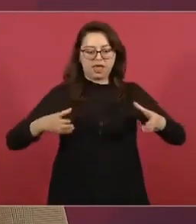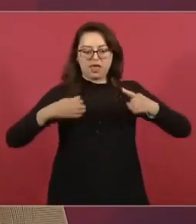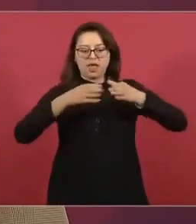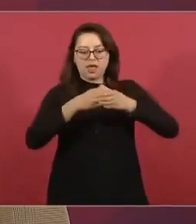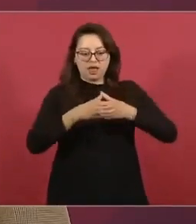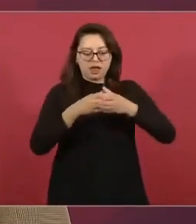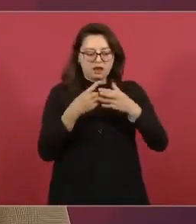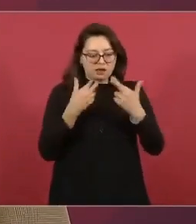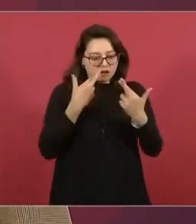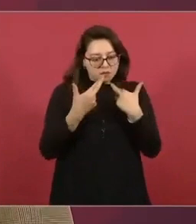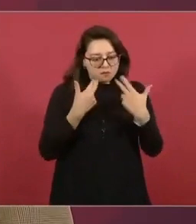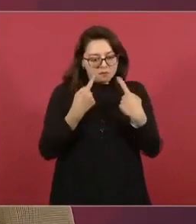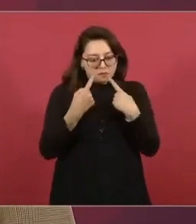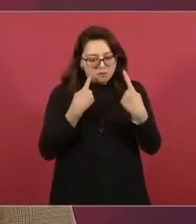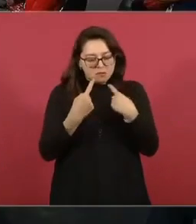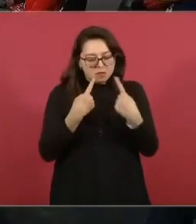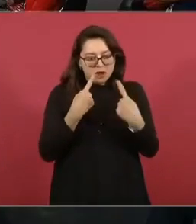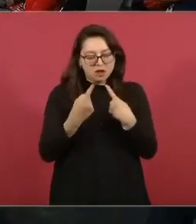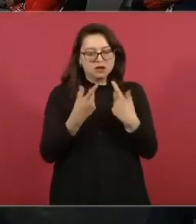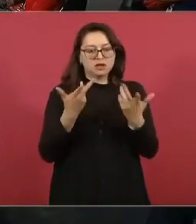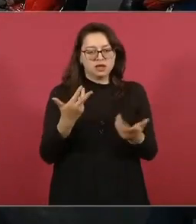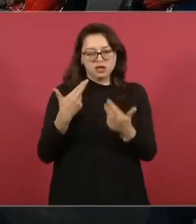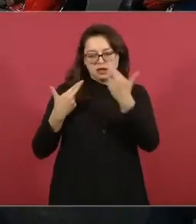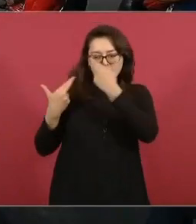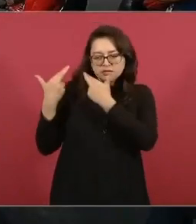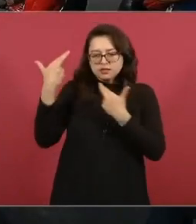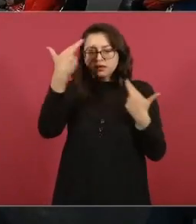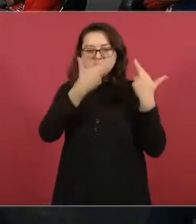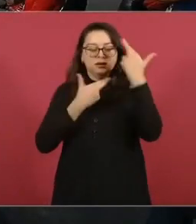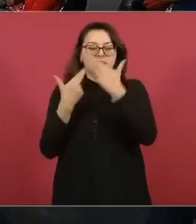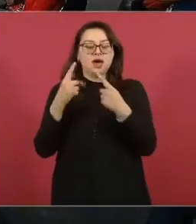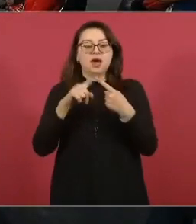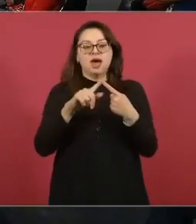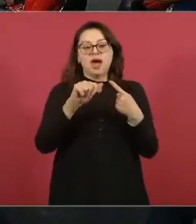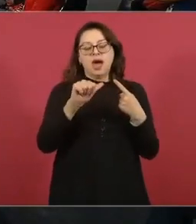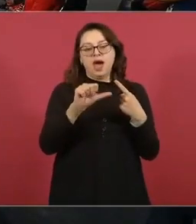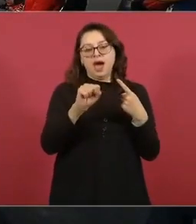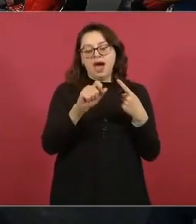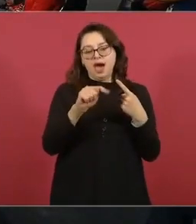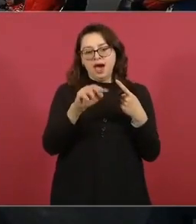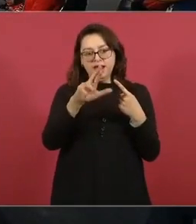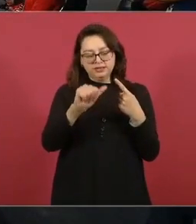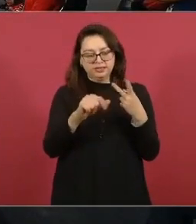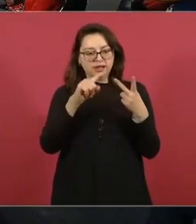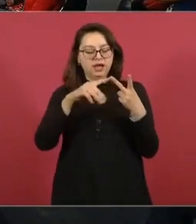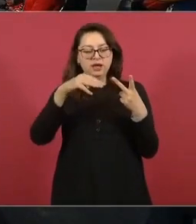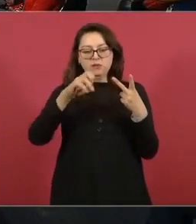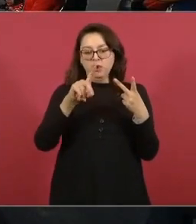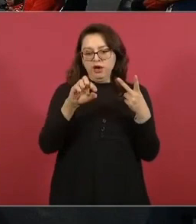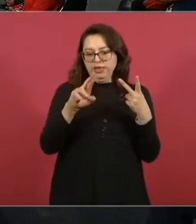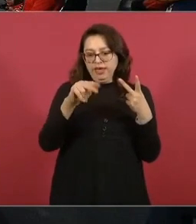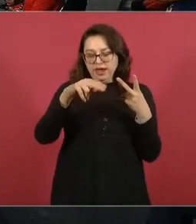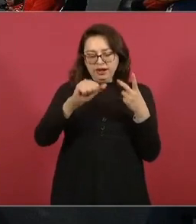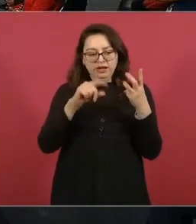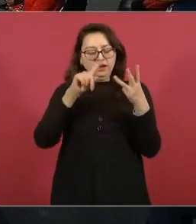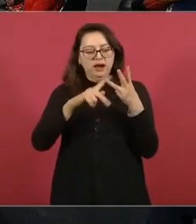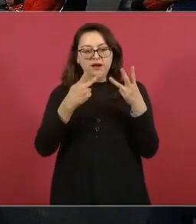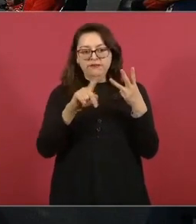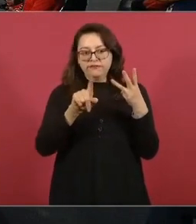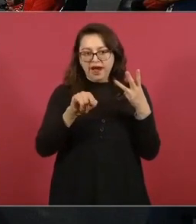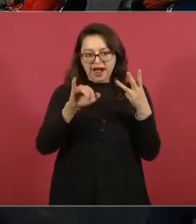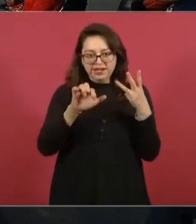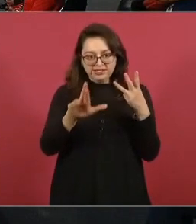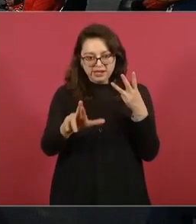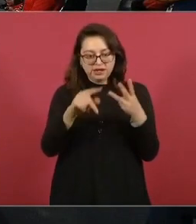asociado a COFEPRIS que hizo la evaluación tanto de AstraZeneca de Moderna y de Pfizer hizo una